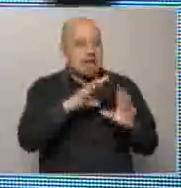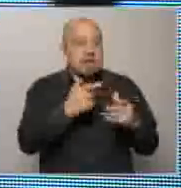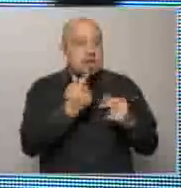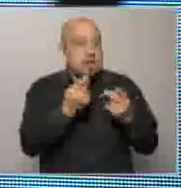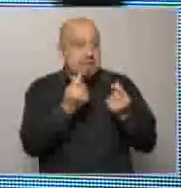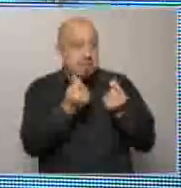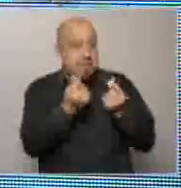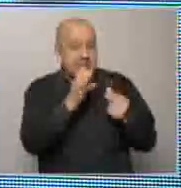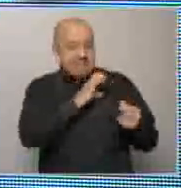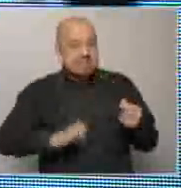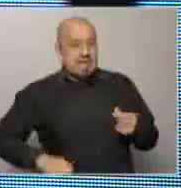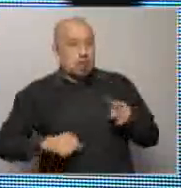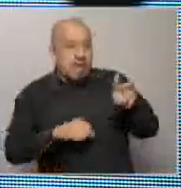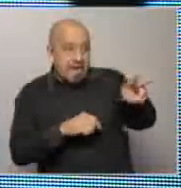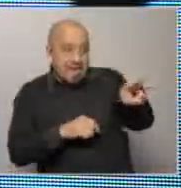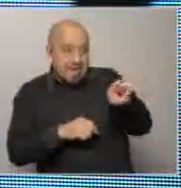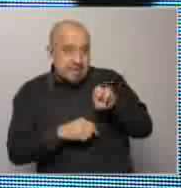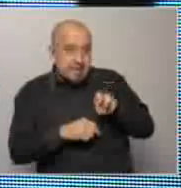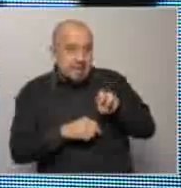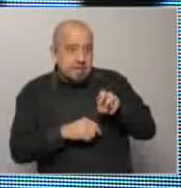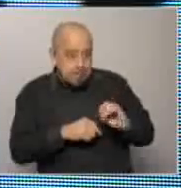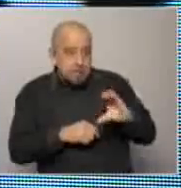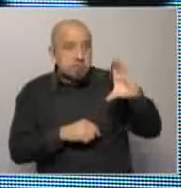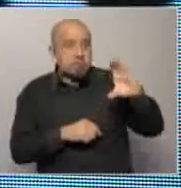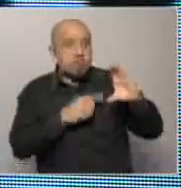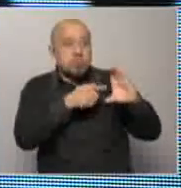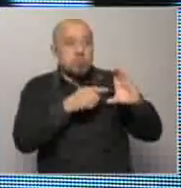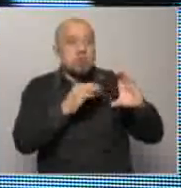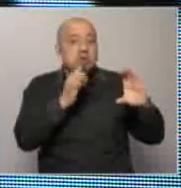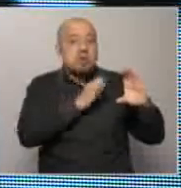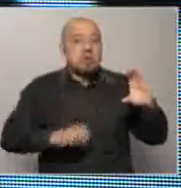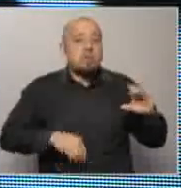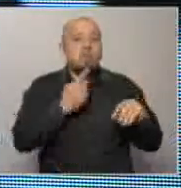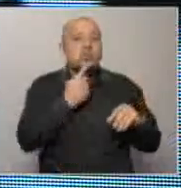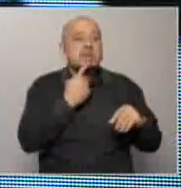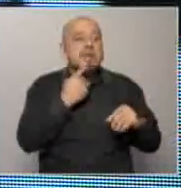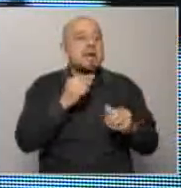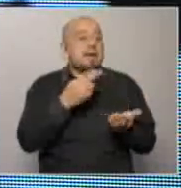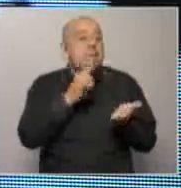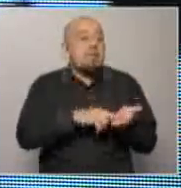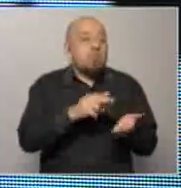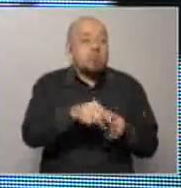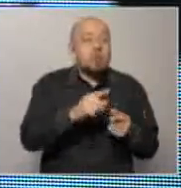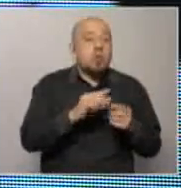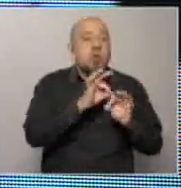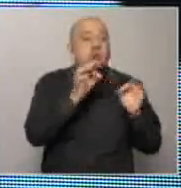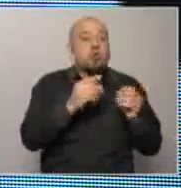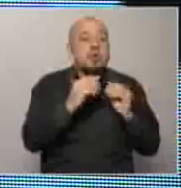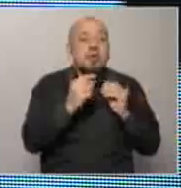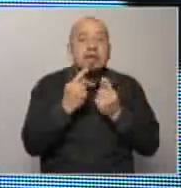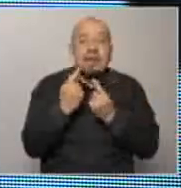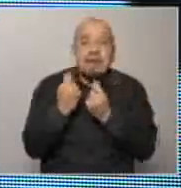Estado y lo que gasta el Estado. La relación, la política fiscal es bueno, cuando hablamos de política fiscal podemos hablar de impuestos o de gasto público.